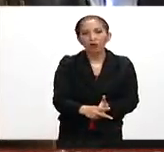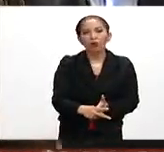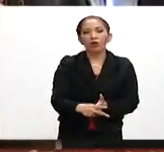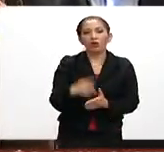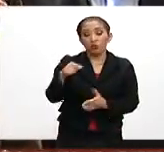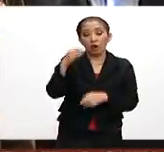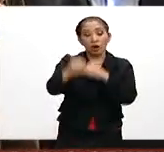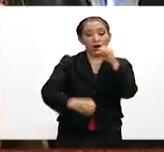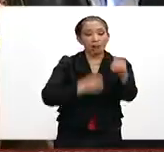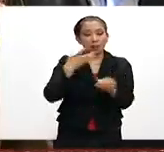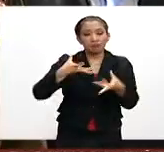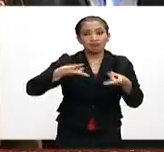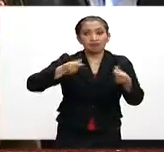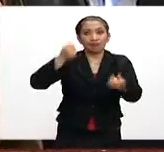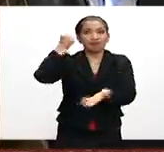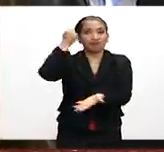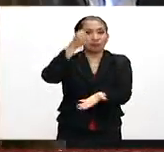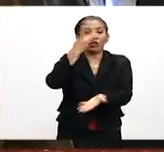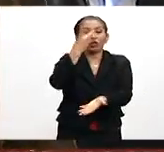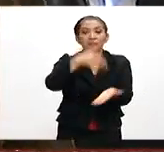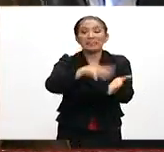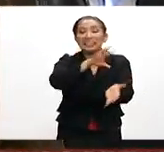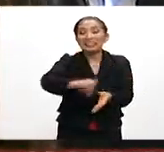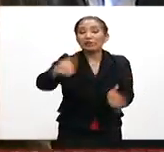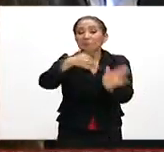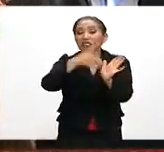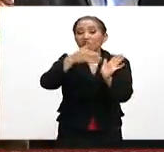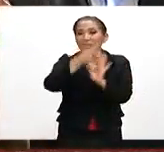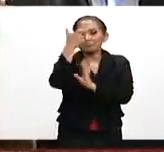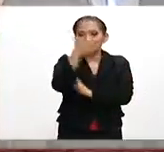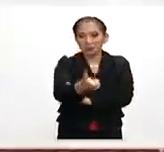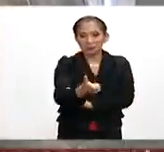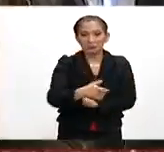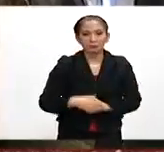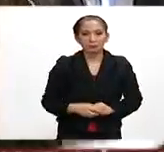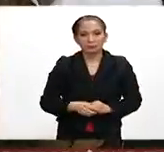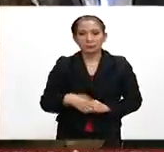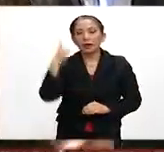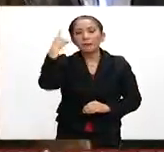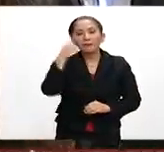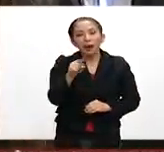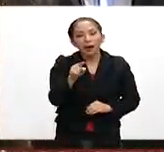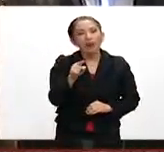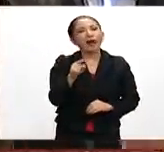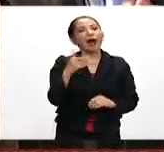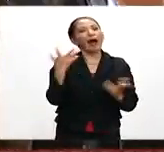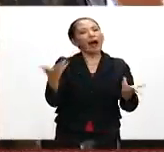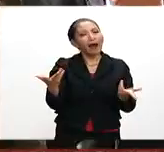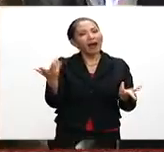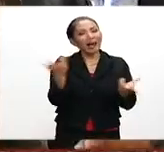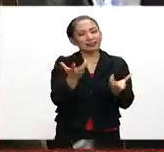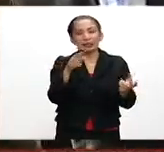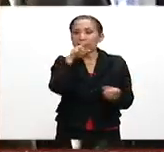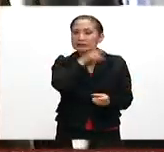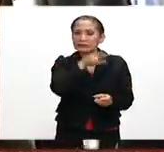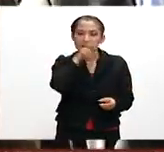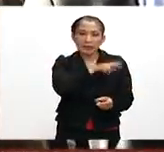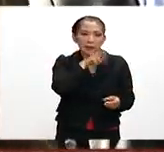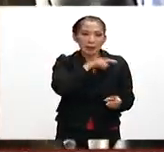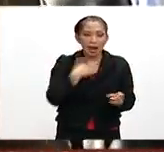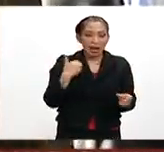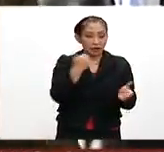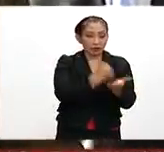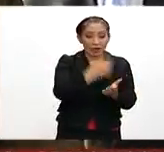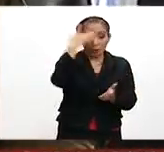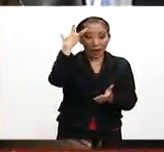una obra que lleva una inversión de 2.500 millones de pesos para poder pasar rápidamente por la